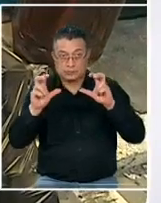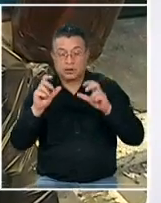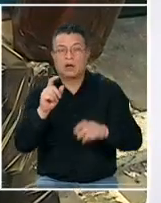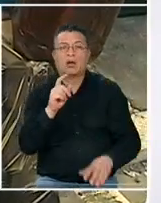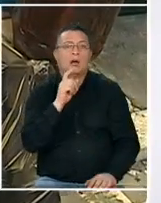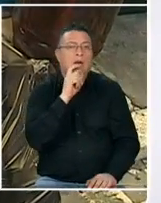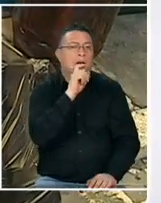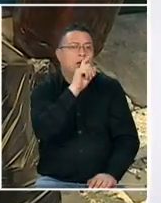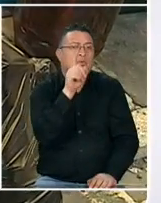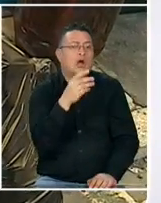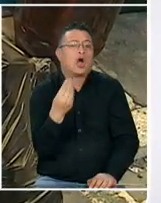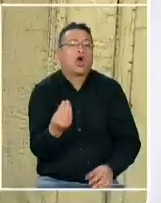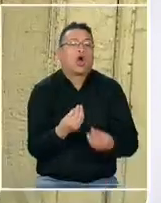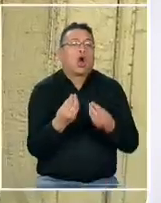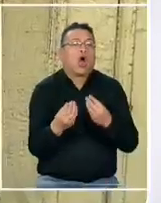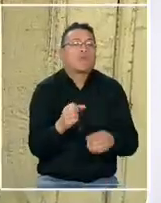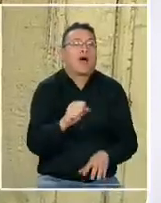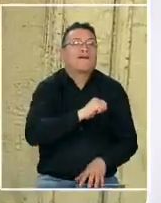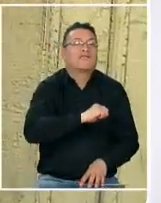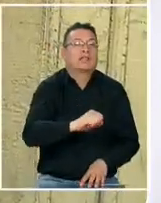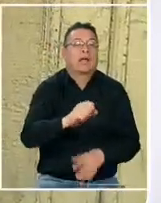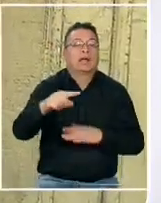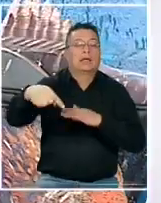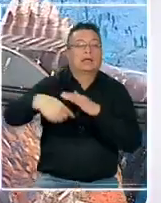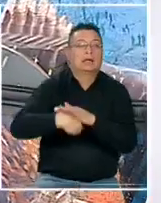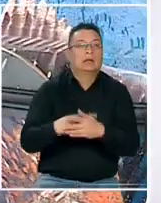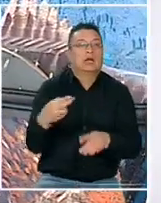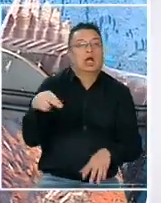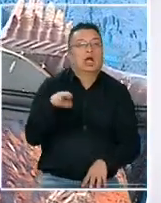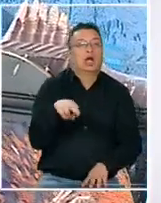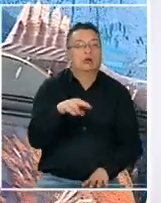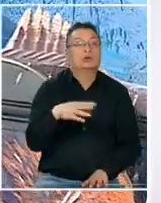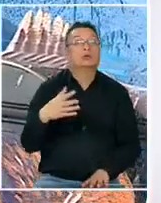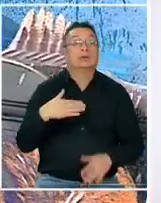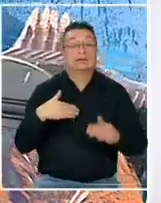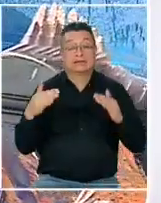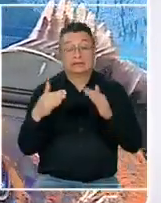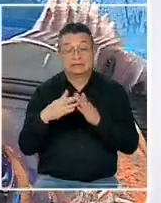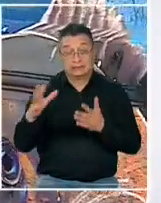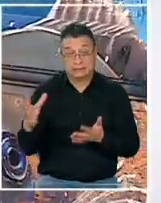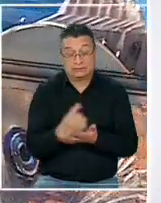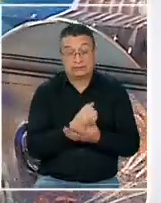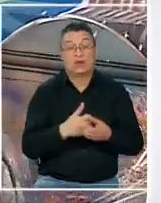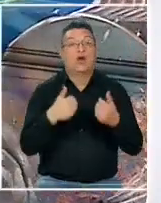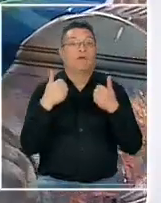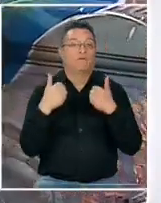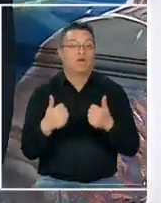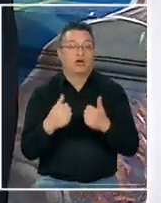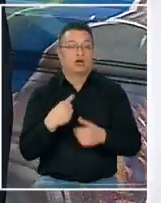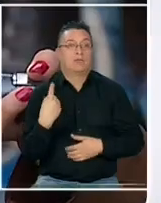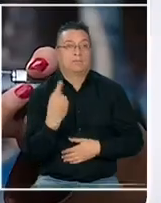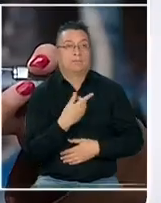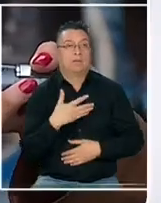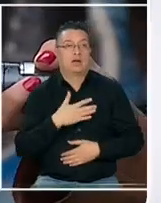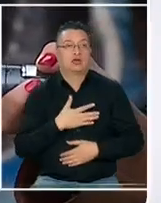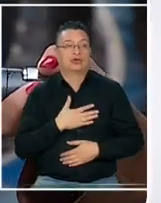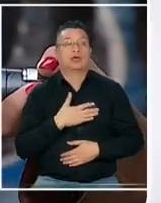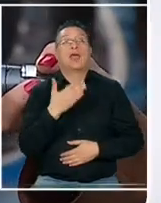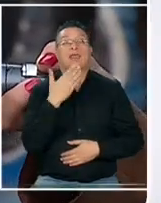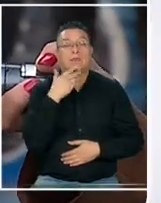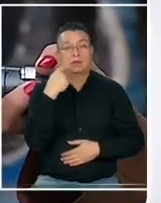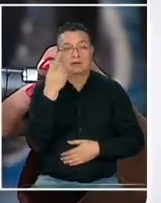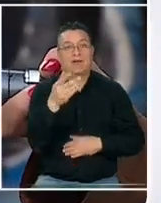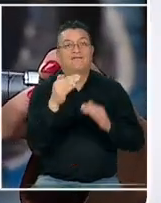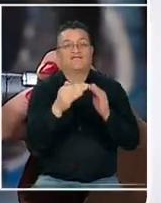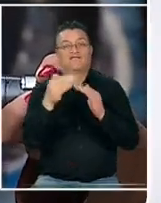la pregunta ahora es cómo evitar que llegue otro grupo haber recuperado esta casa es bueno en primer lugar para nosotros pero también para los